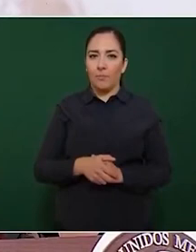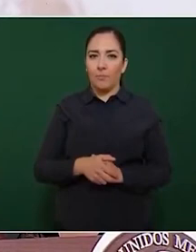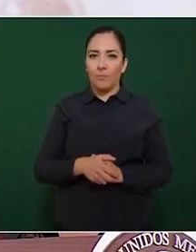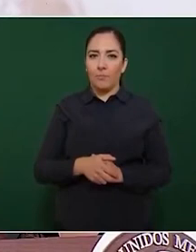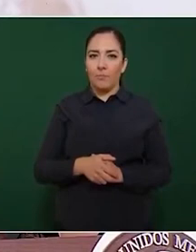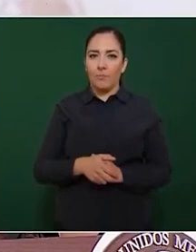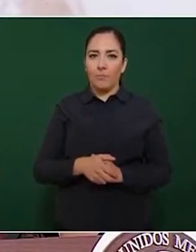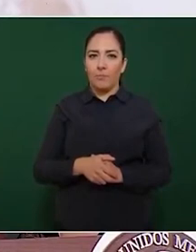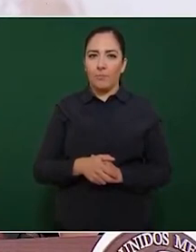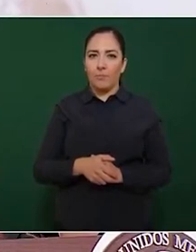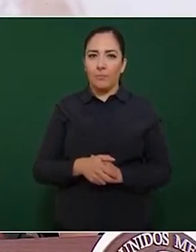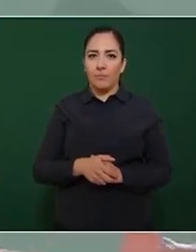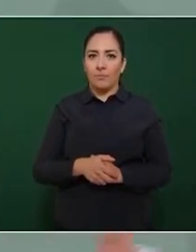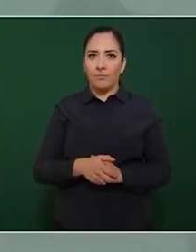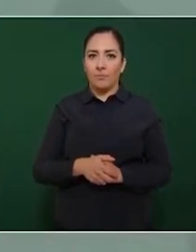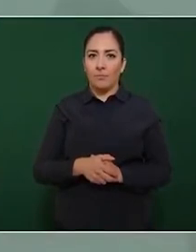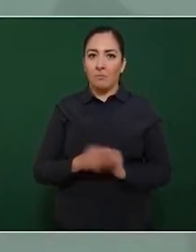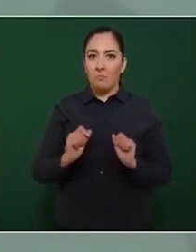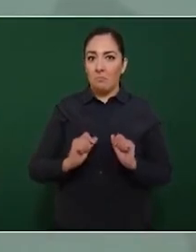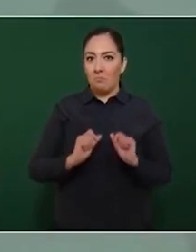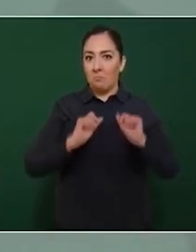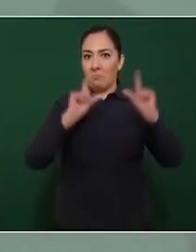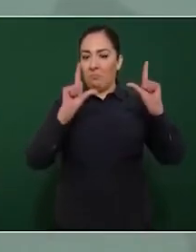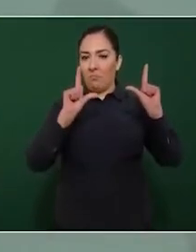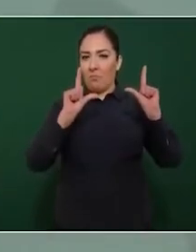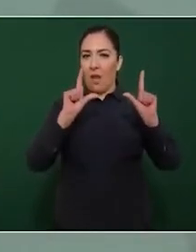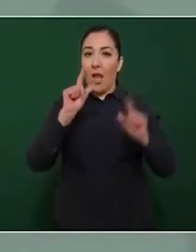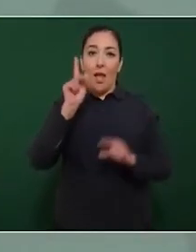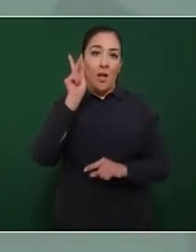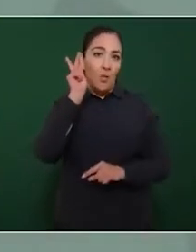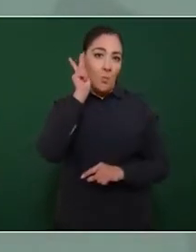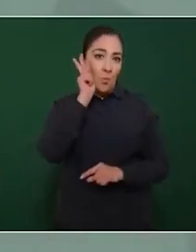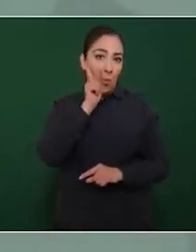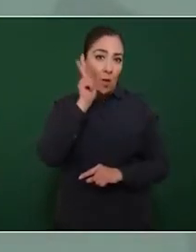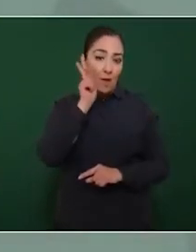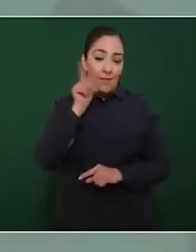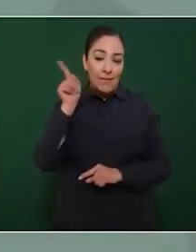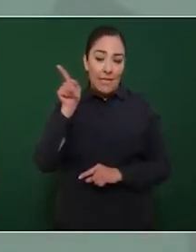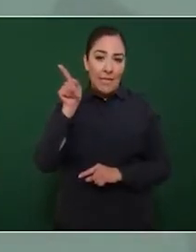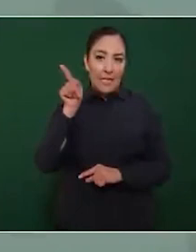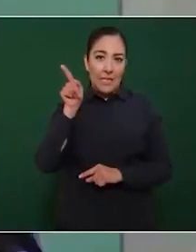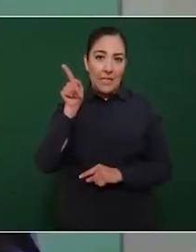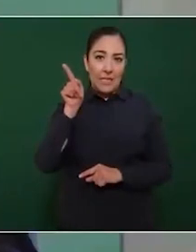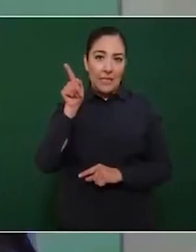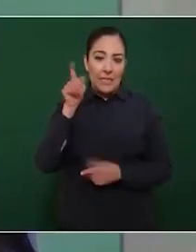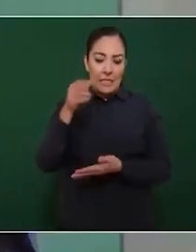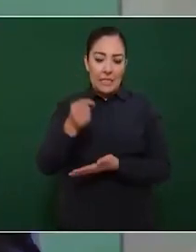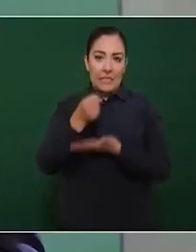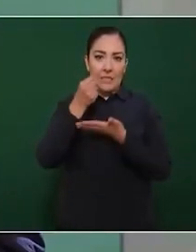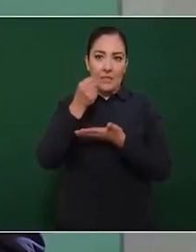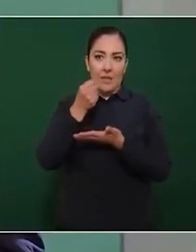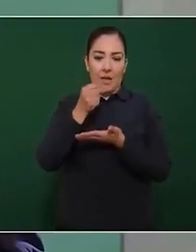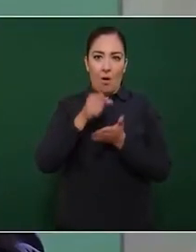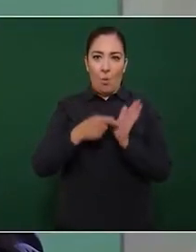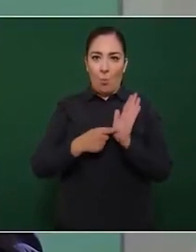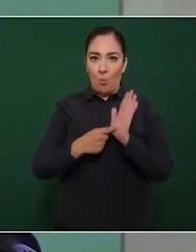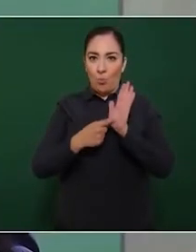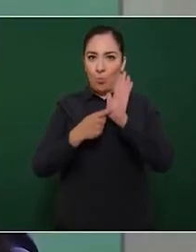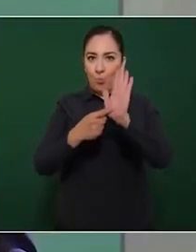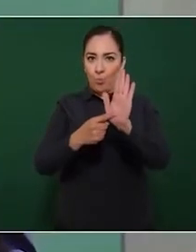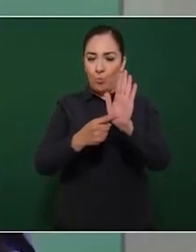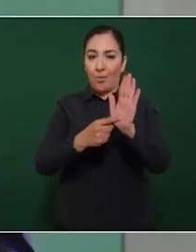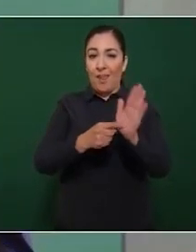las pruebas que tengo de que gana 35 millones